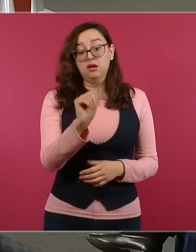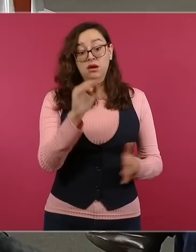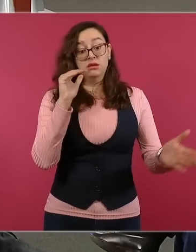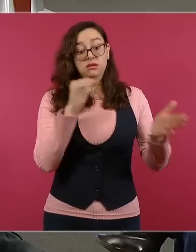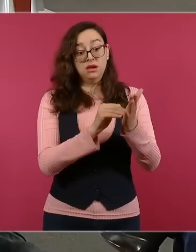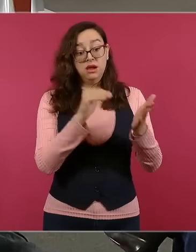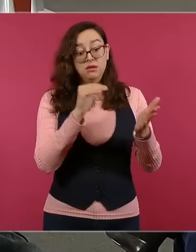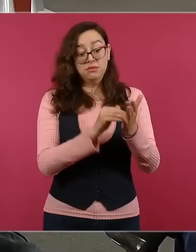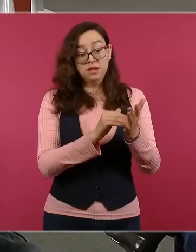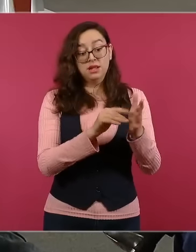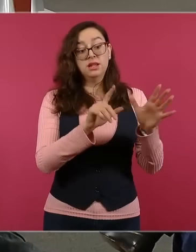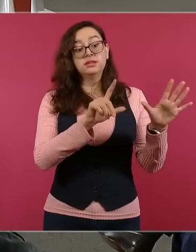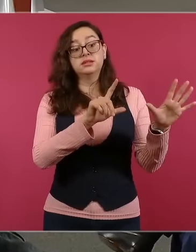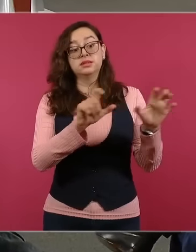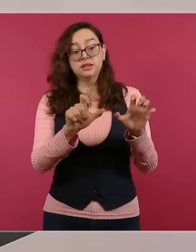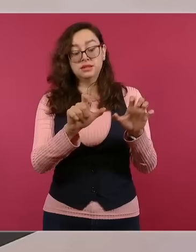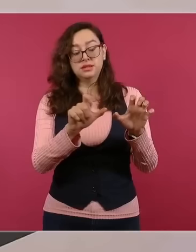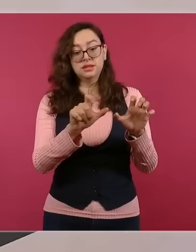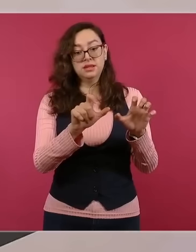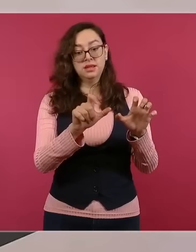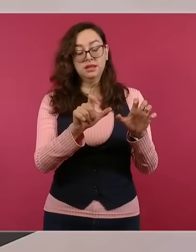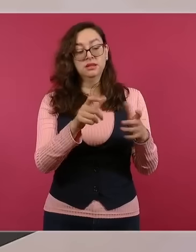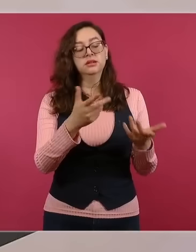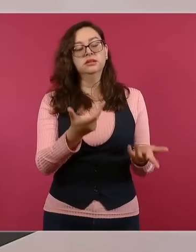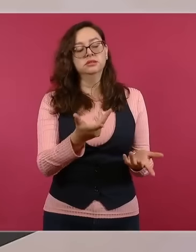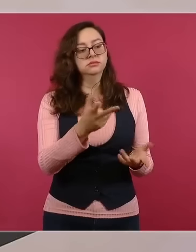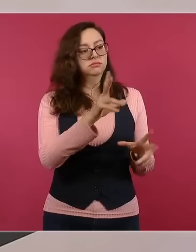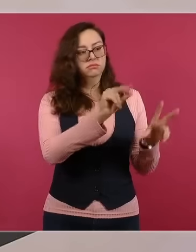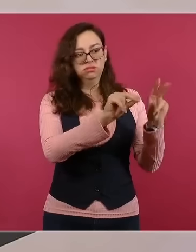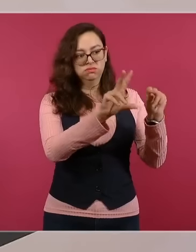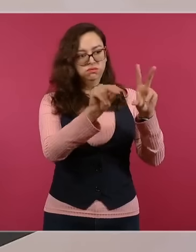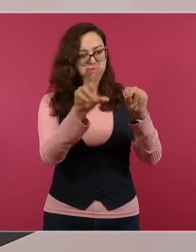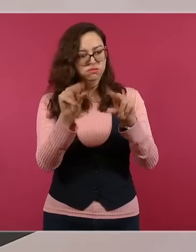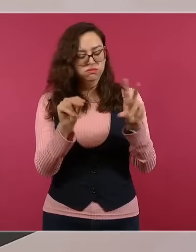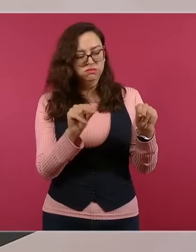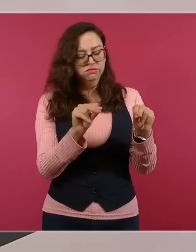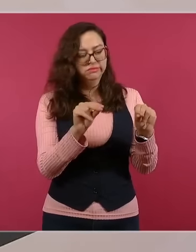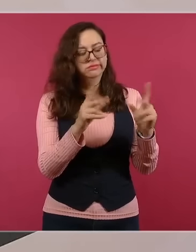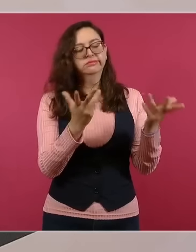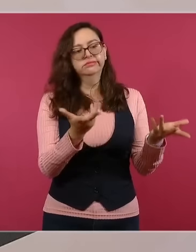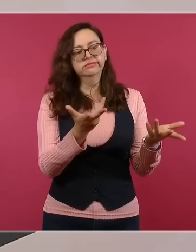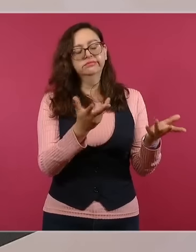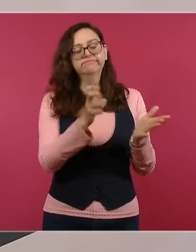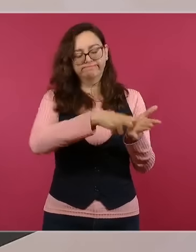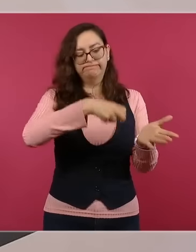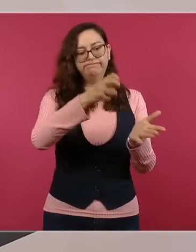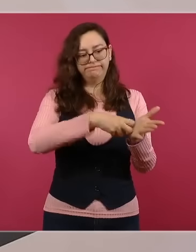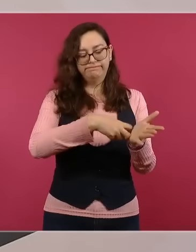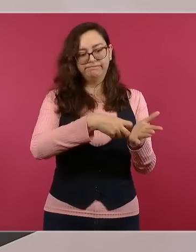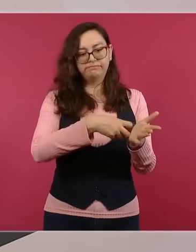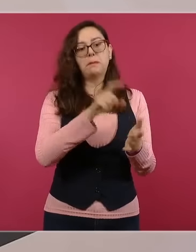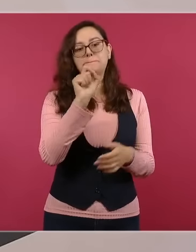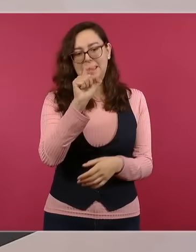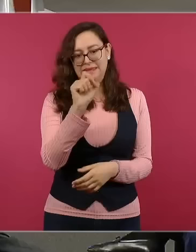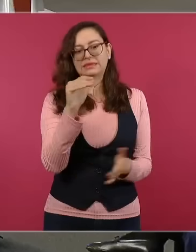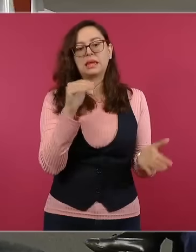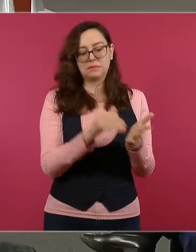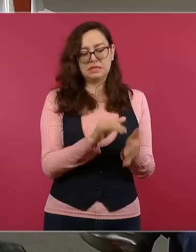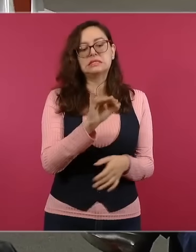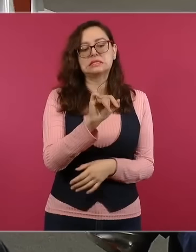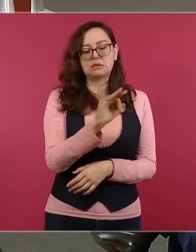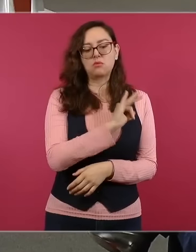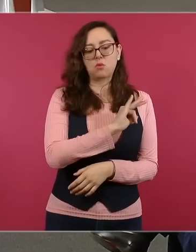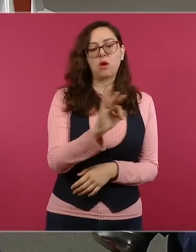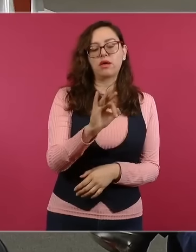724, 20 mil 964. Sin embargo, nos quedan todavía 18 mil 760